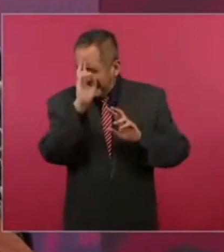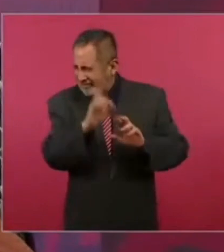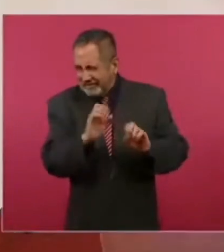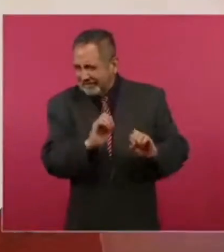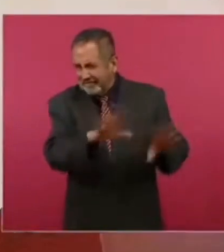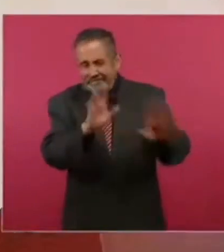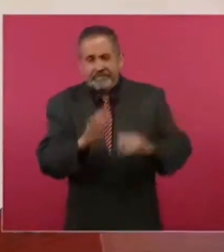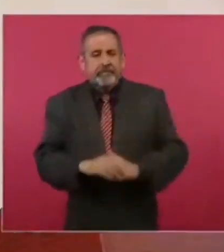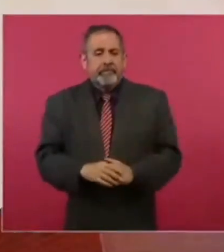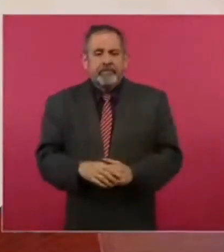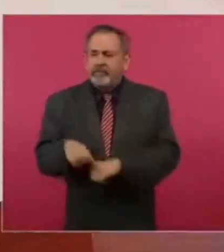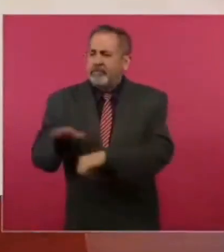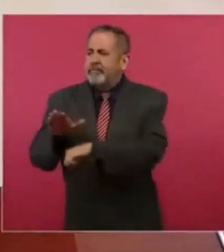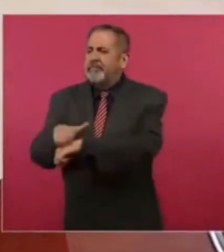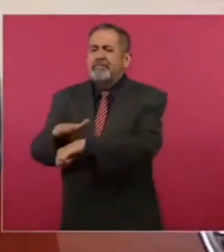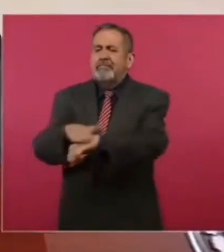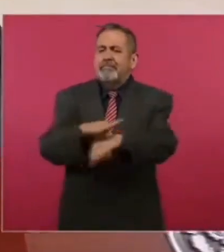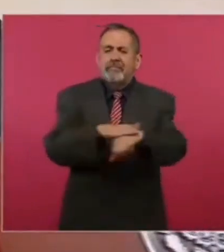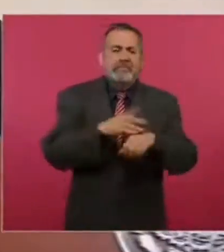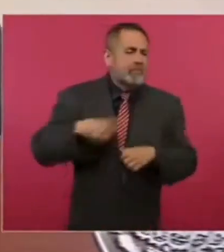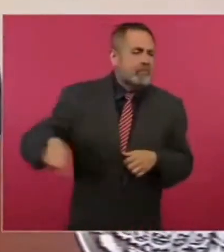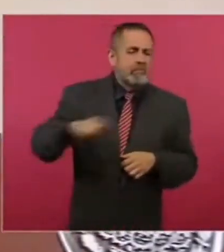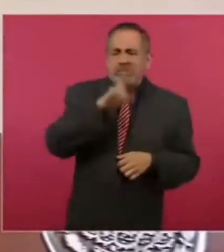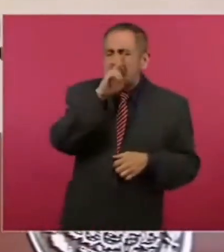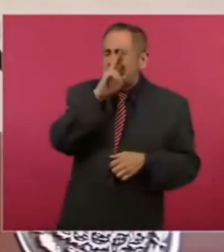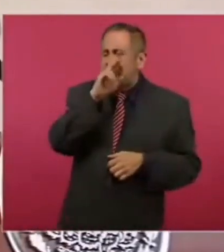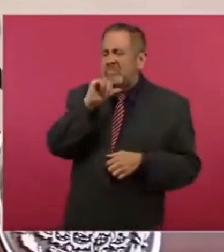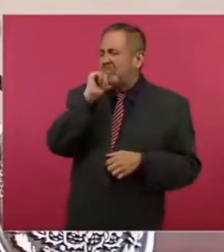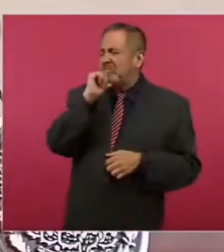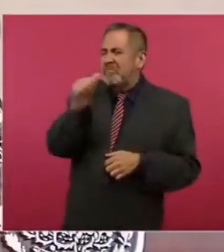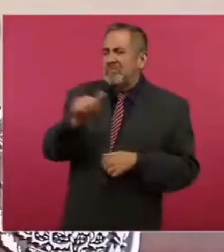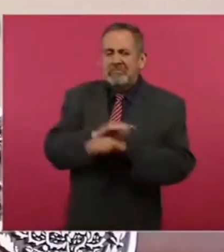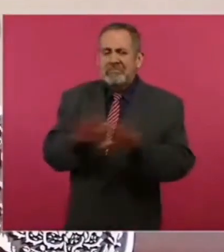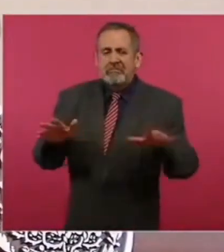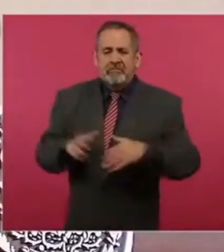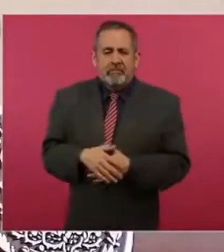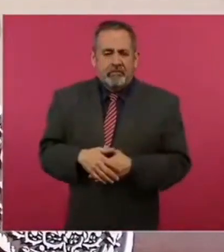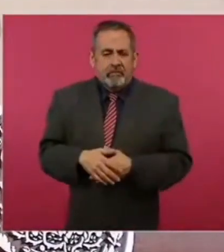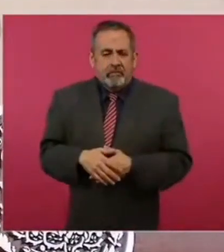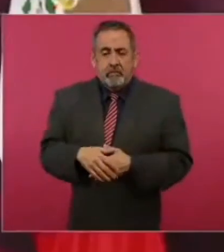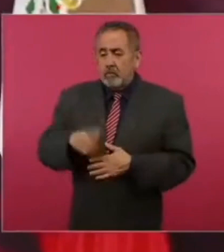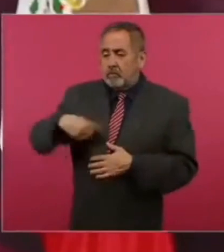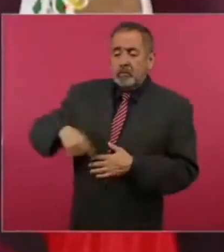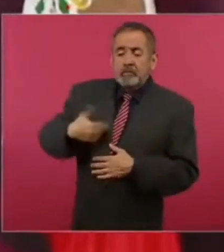Y no hay nada que temer. No vamos bien.